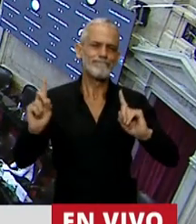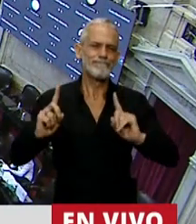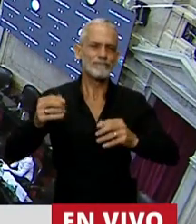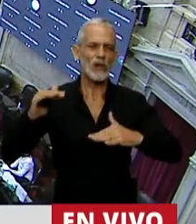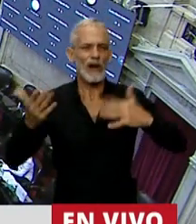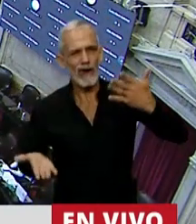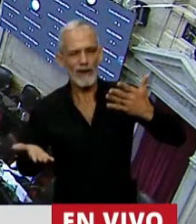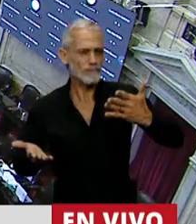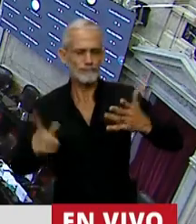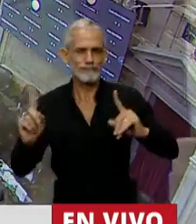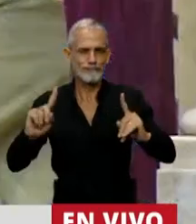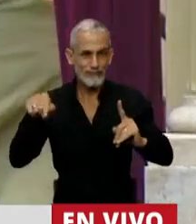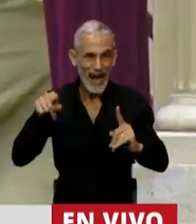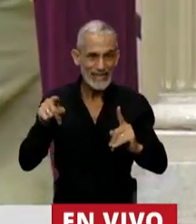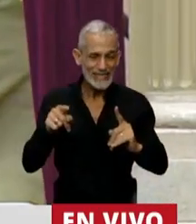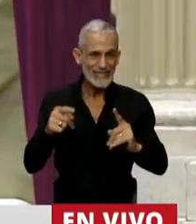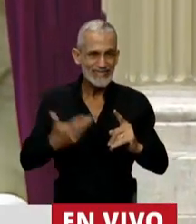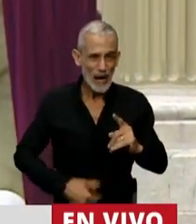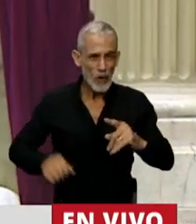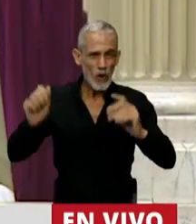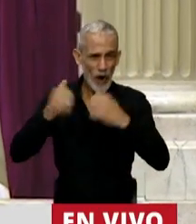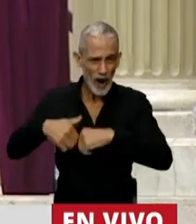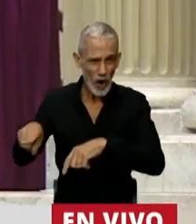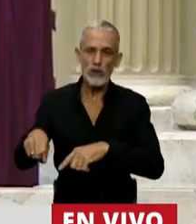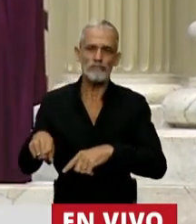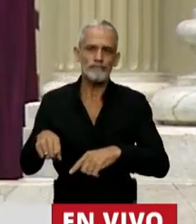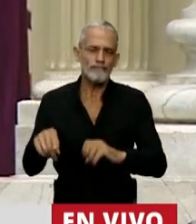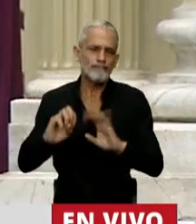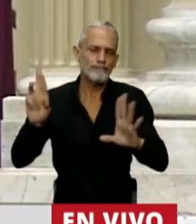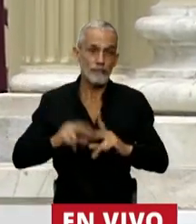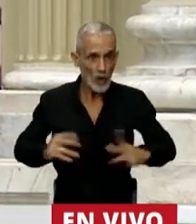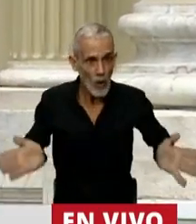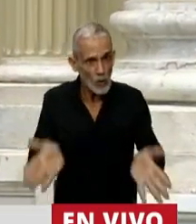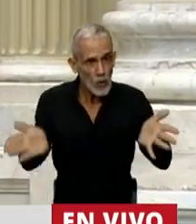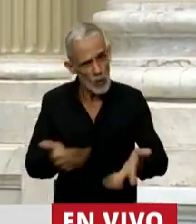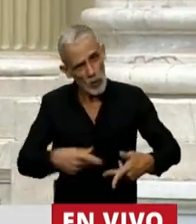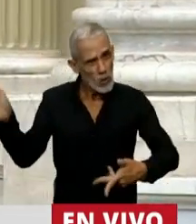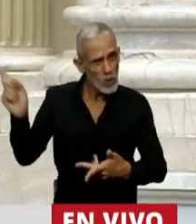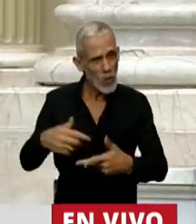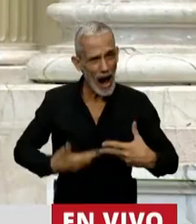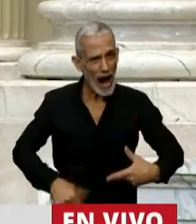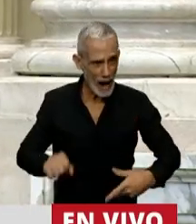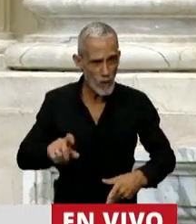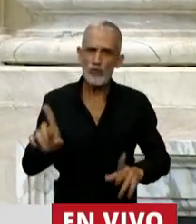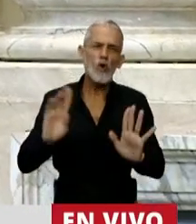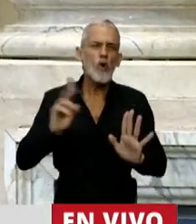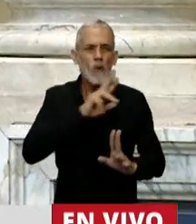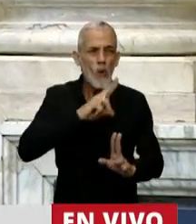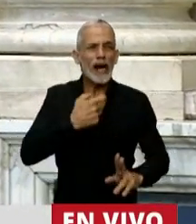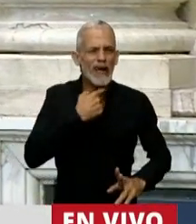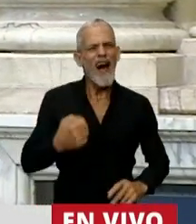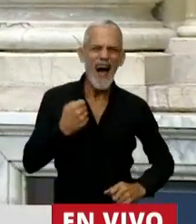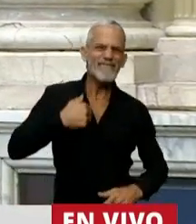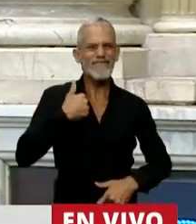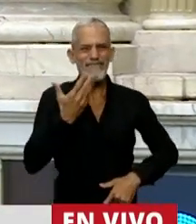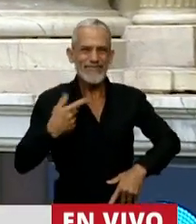sociales que esa práctica genera de hecho. Nadie promueve el aborto, las mujeres no quieren llegar a esa situación,